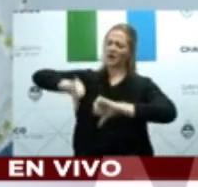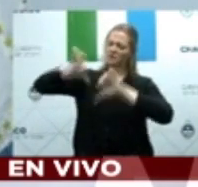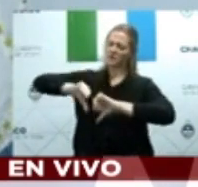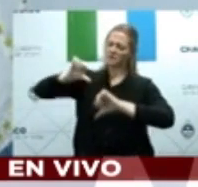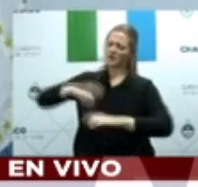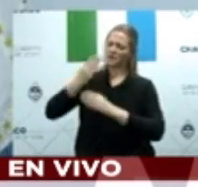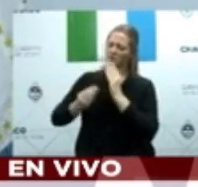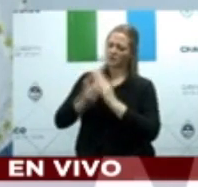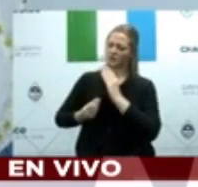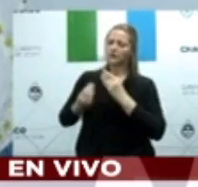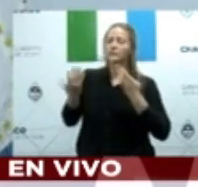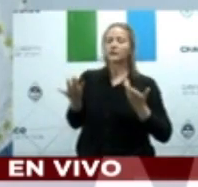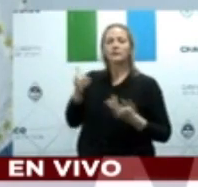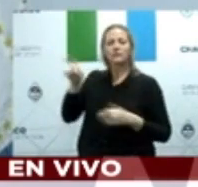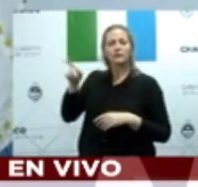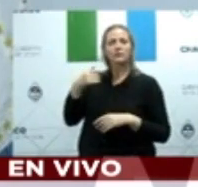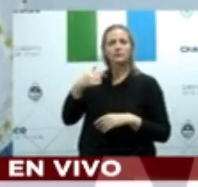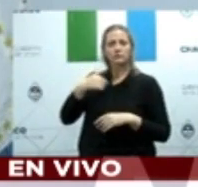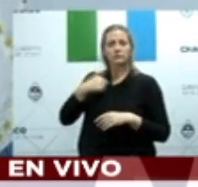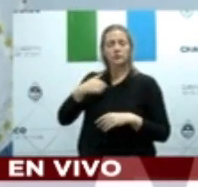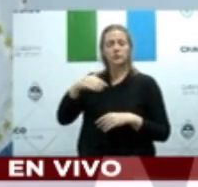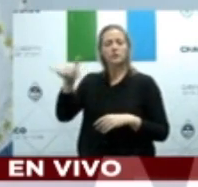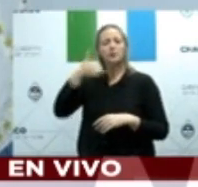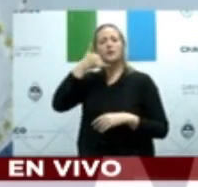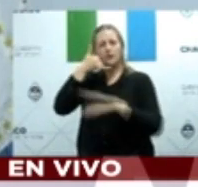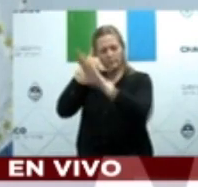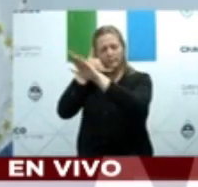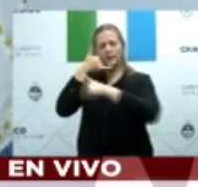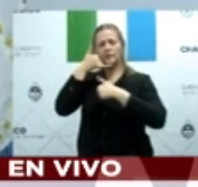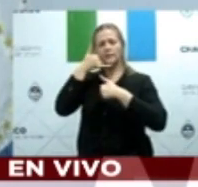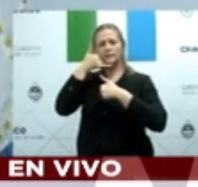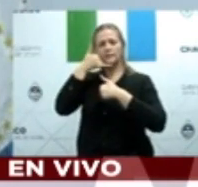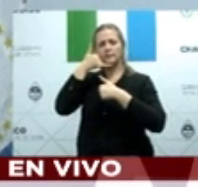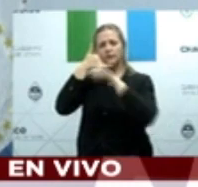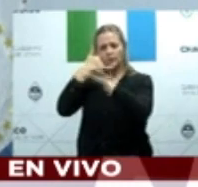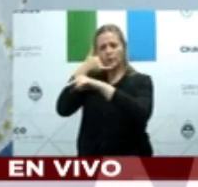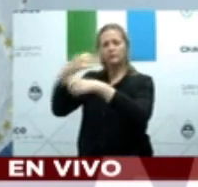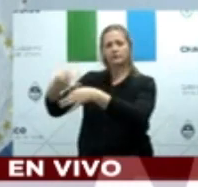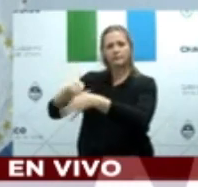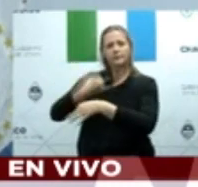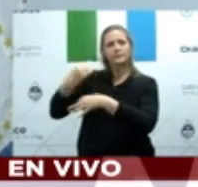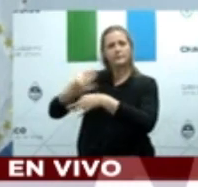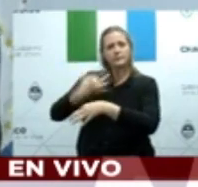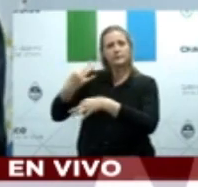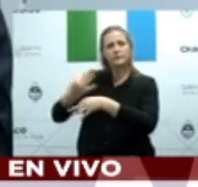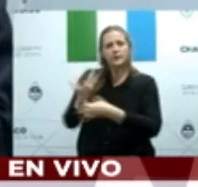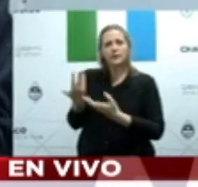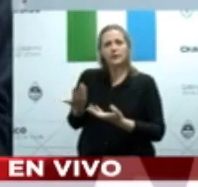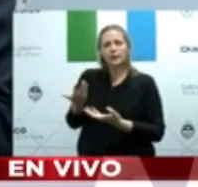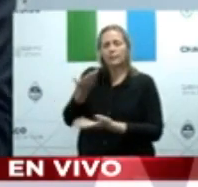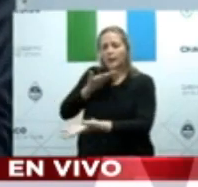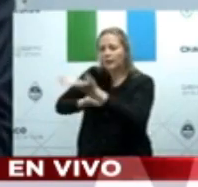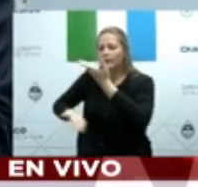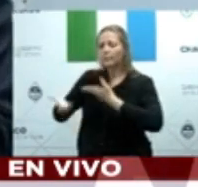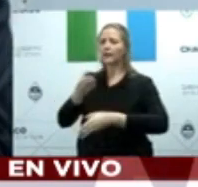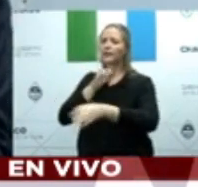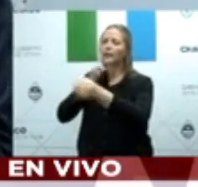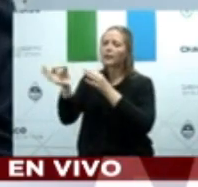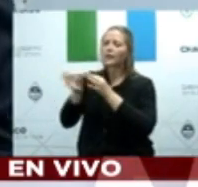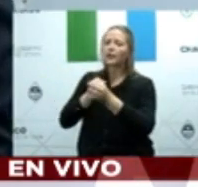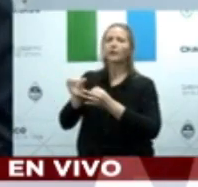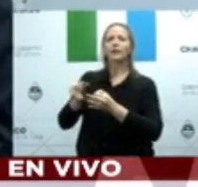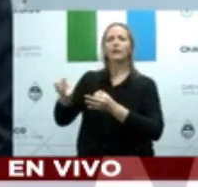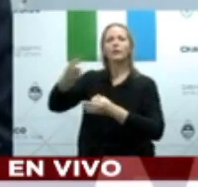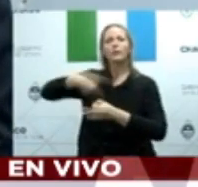si hay algo que no tenemos es soberbia. Si hay algo que tenemos es humildad para afrontar las decisiones y tomar las mejores decisiones para